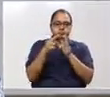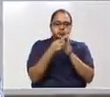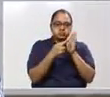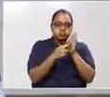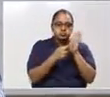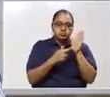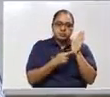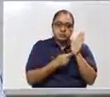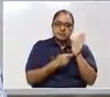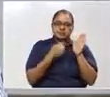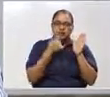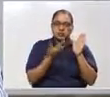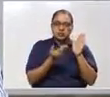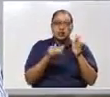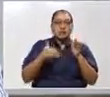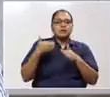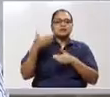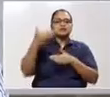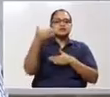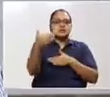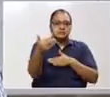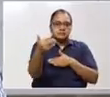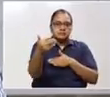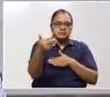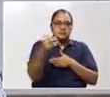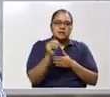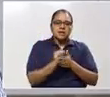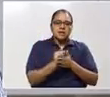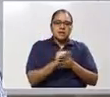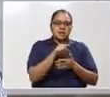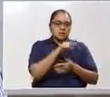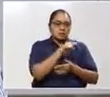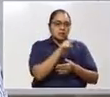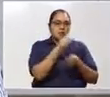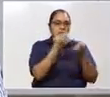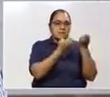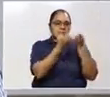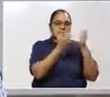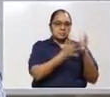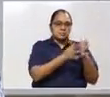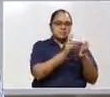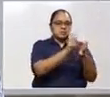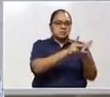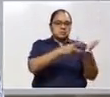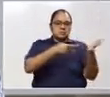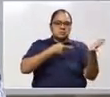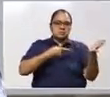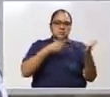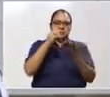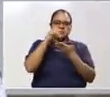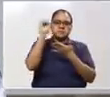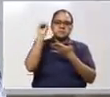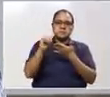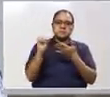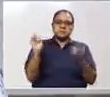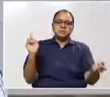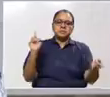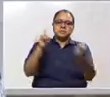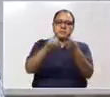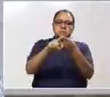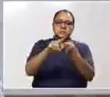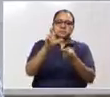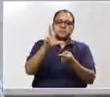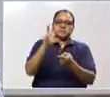precisamente a postergar, en el caso de los pequeños y medianos contribuyentes, hasta el 30 de